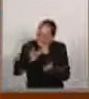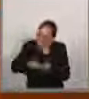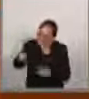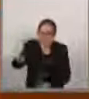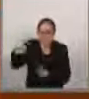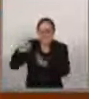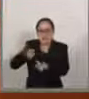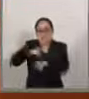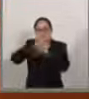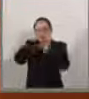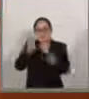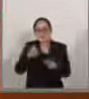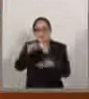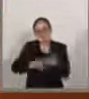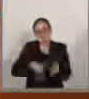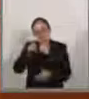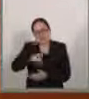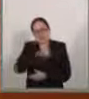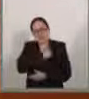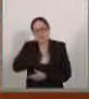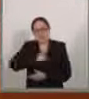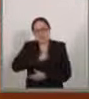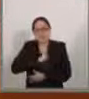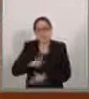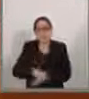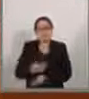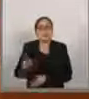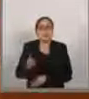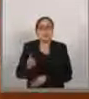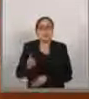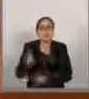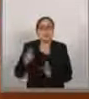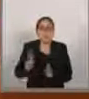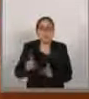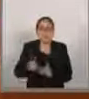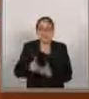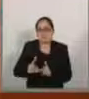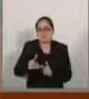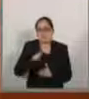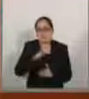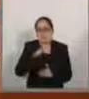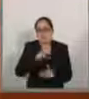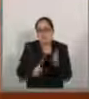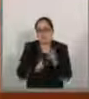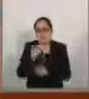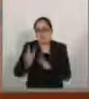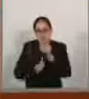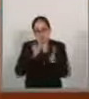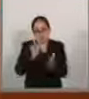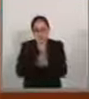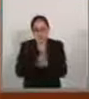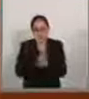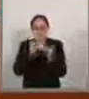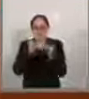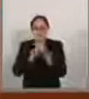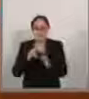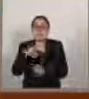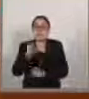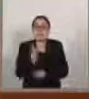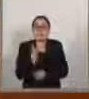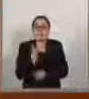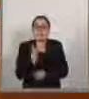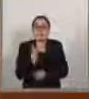en esta materia y es una lástima porque prácticamente estamos hablando de una nueva ley pero esta ley sigue